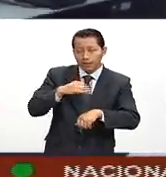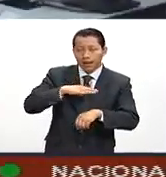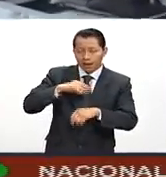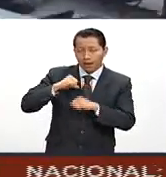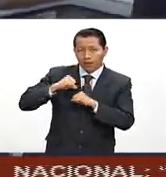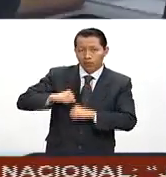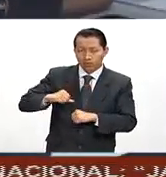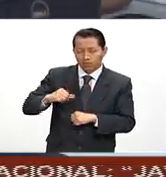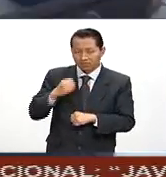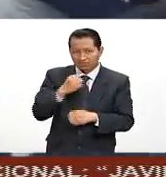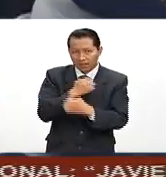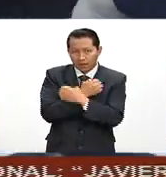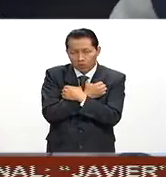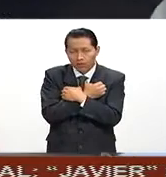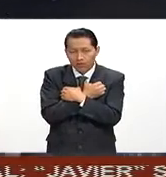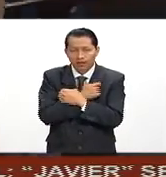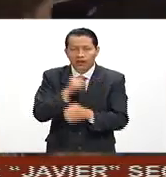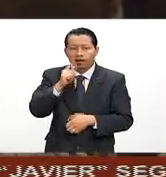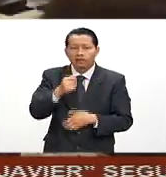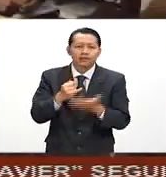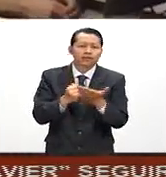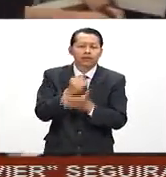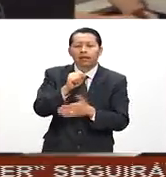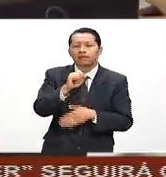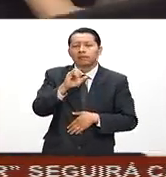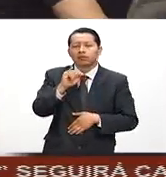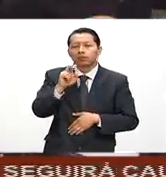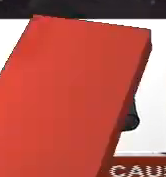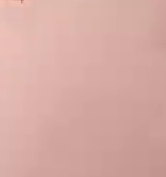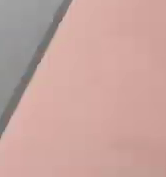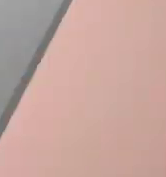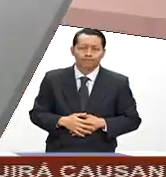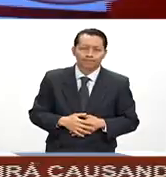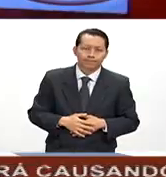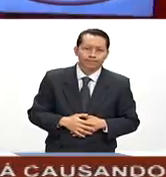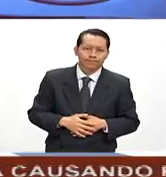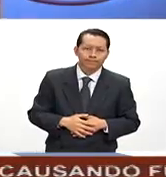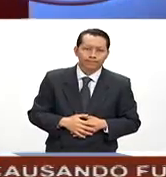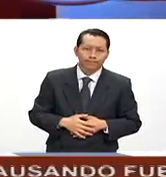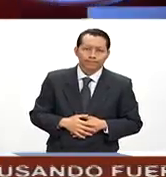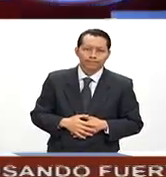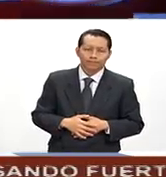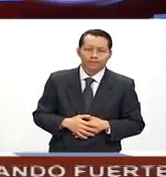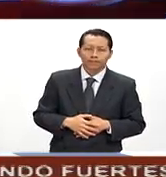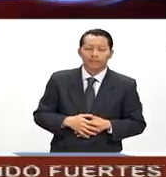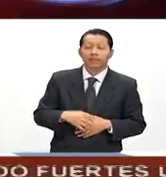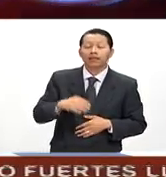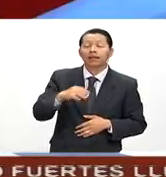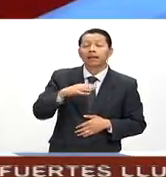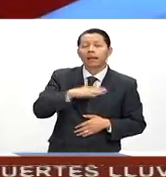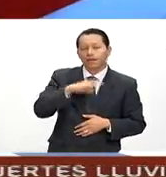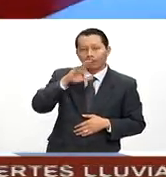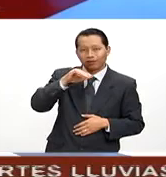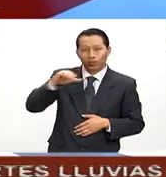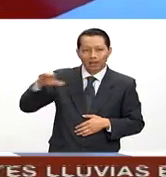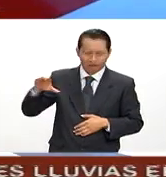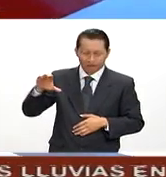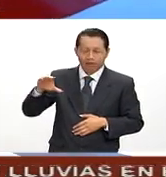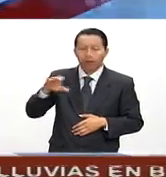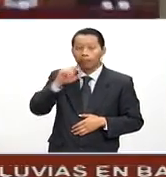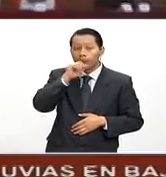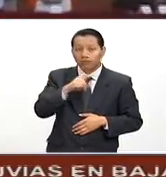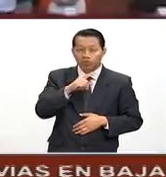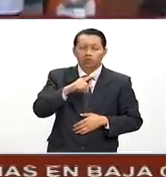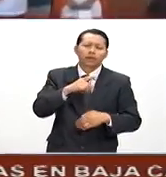educativas. Es una decisión de la Suprema Corte. En Cualcoma, en Michoacán, el secretario de Educación Pública, Aurelio